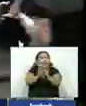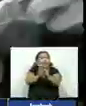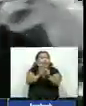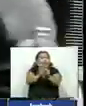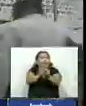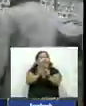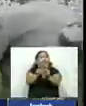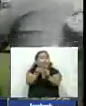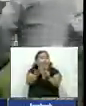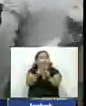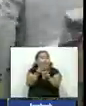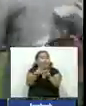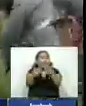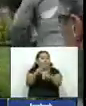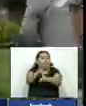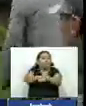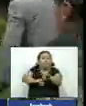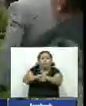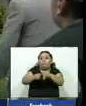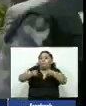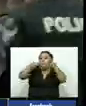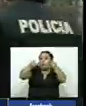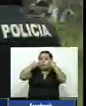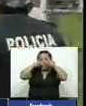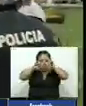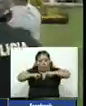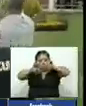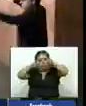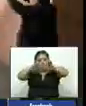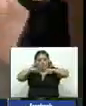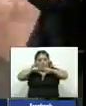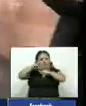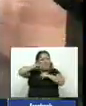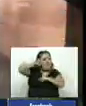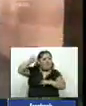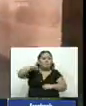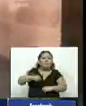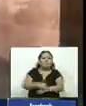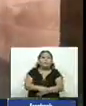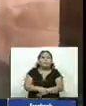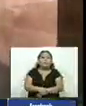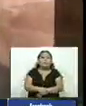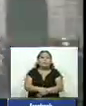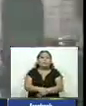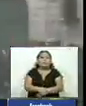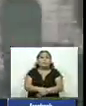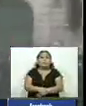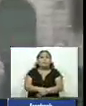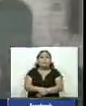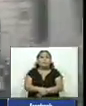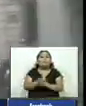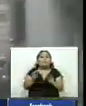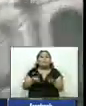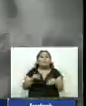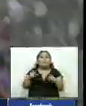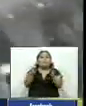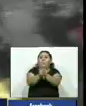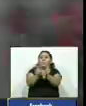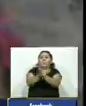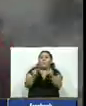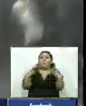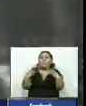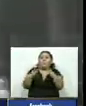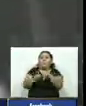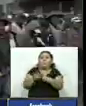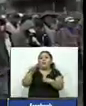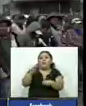Es que se encuentra presa por investigaciones y acusada de rebelión Luego de la conmoción social que vivió